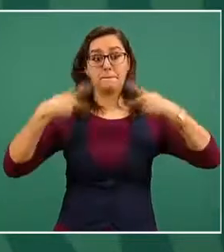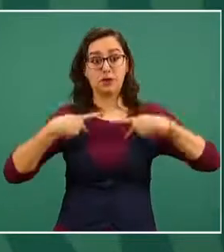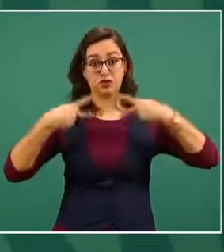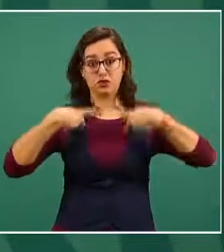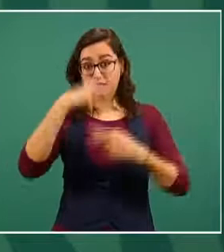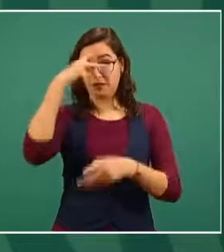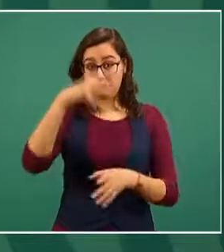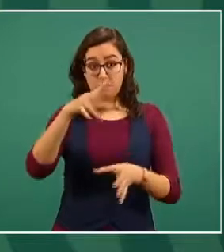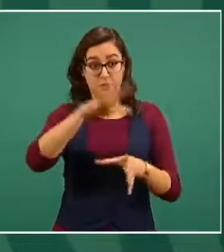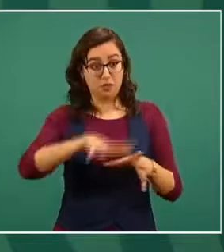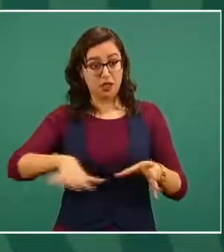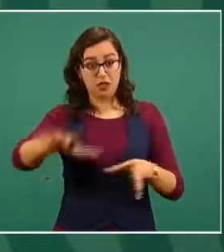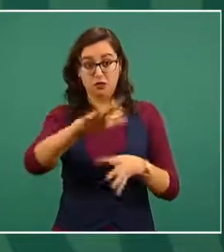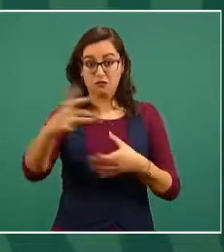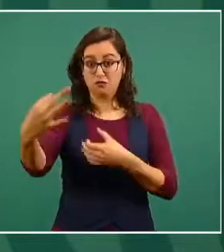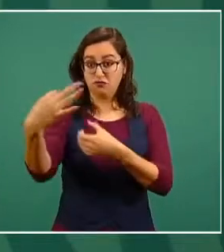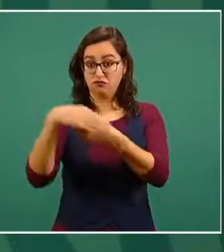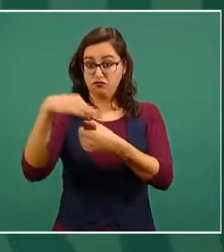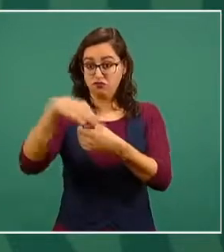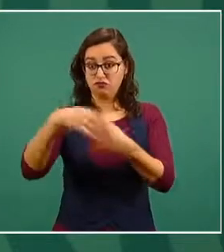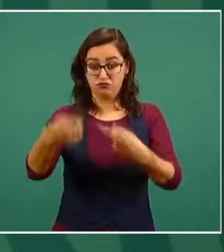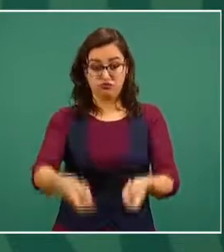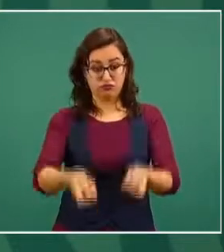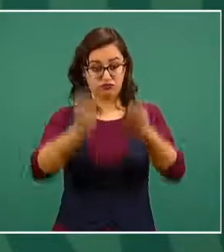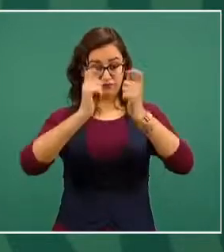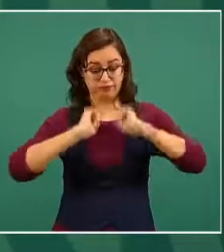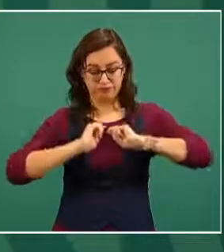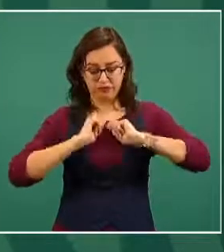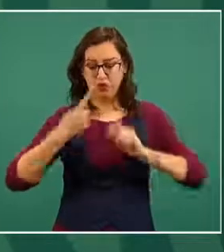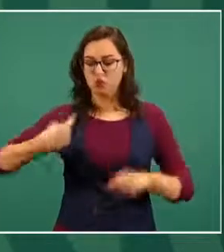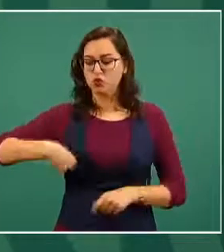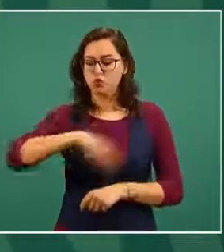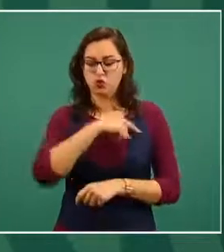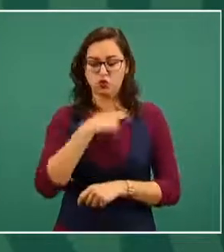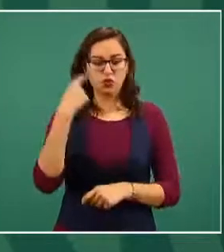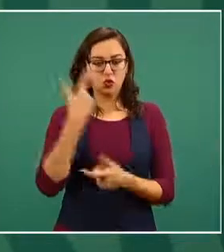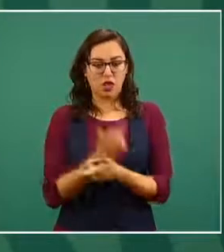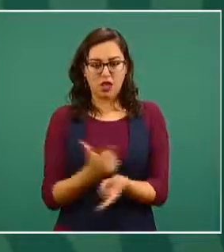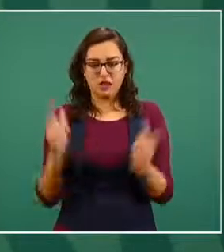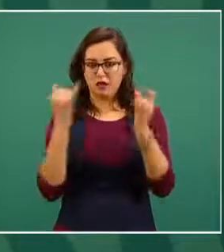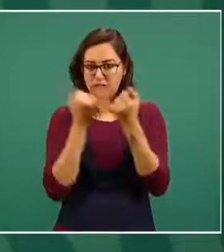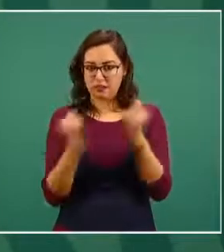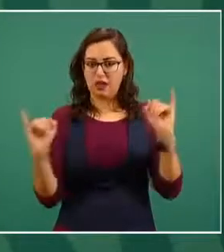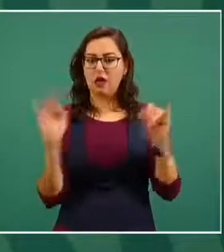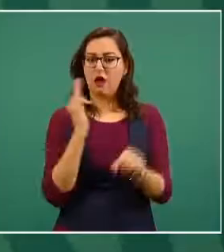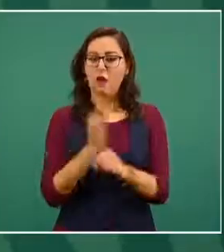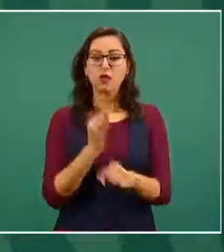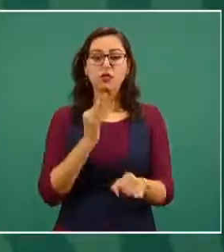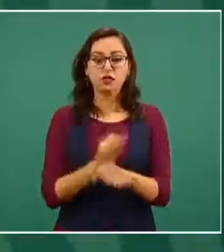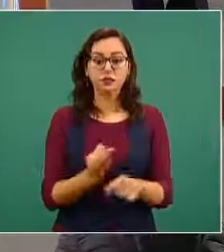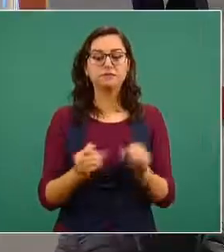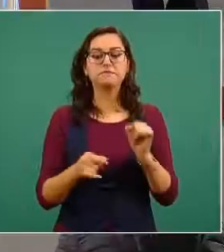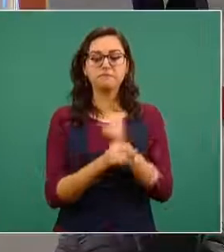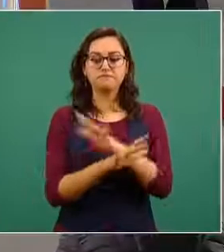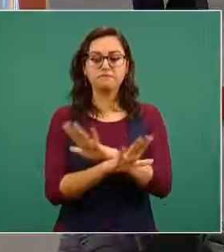con independencia, vamos a informar sobre este caso.